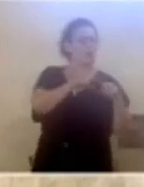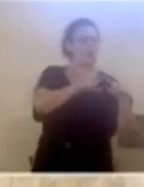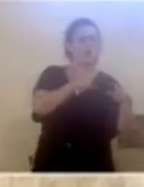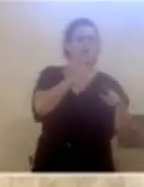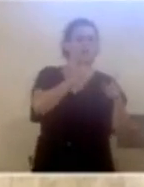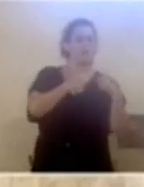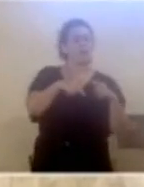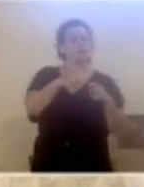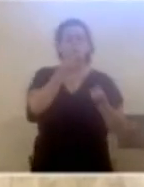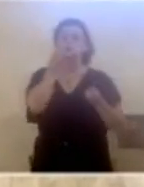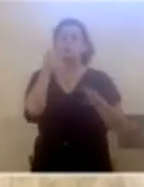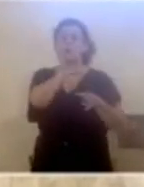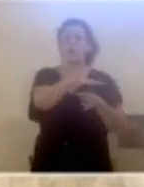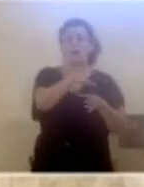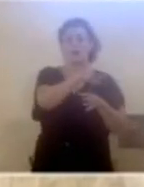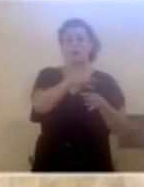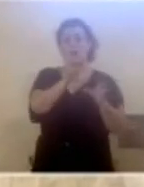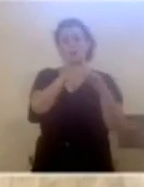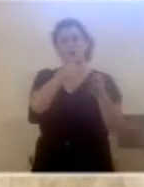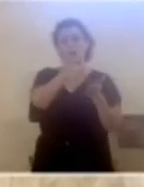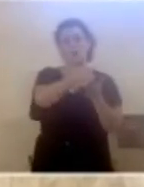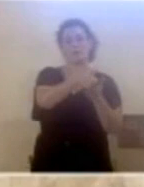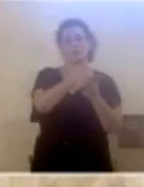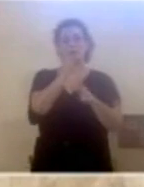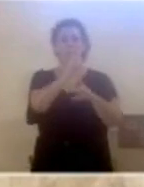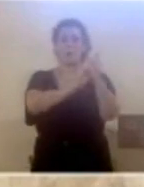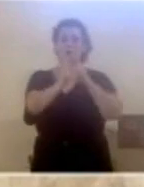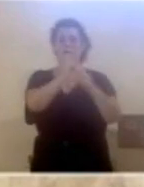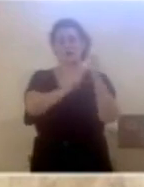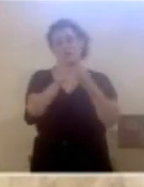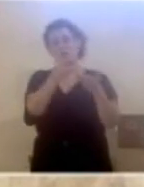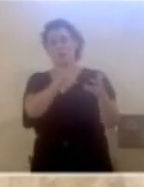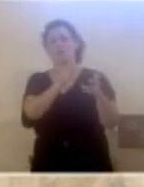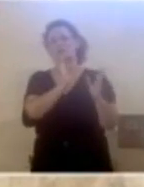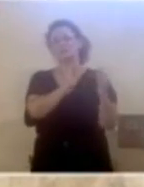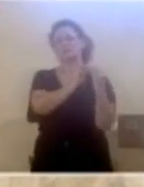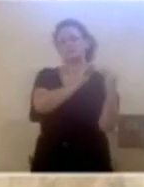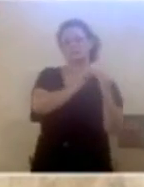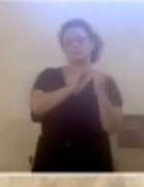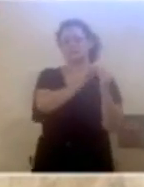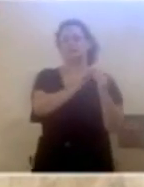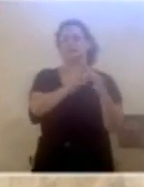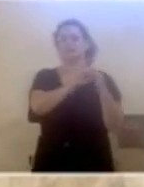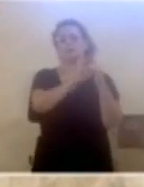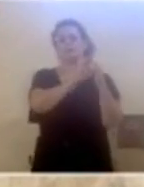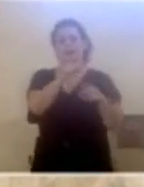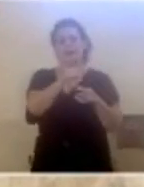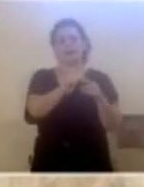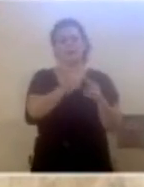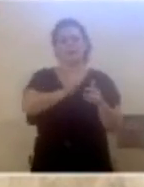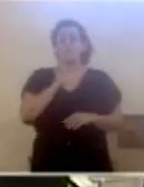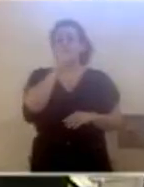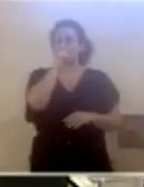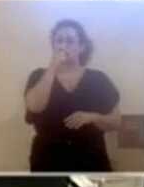barrios, a través de grupos de Guasa o a través de asociaciones, insisto, más o menos afines, es como se está llevando aquí la participación